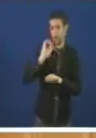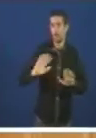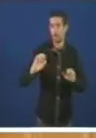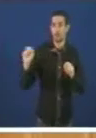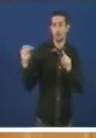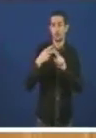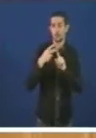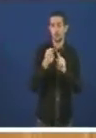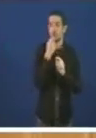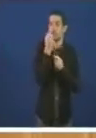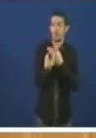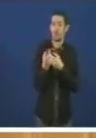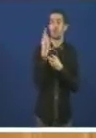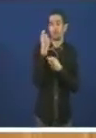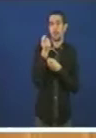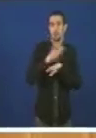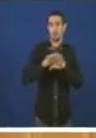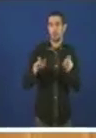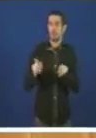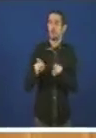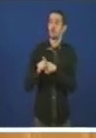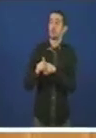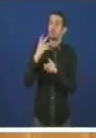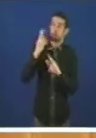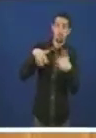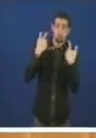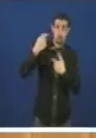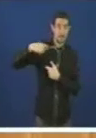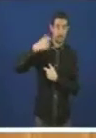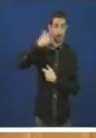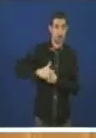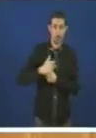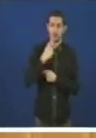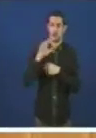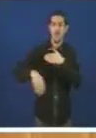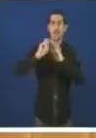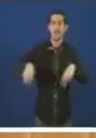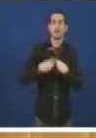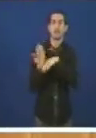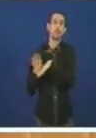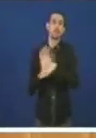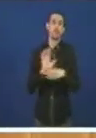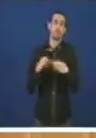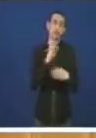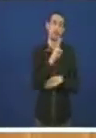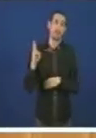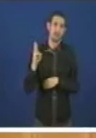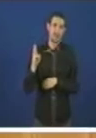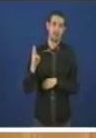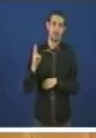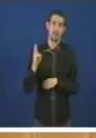máis se me permite o señor presidente da emenda ainda que vote o tempo despois da emenda que presenta o particular xa